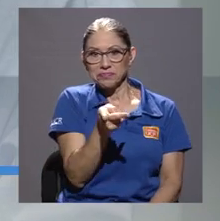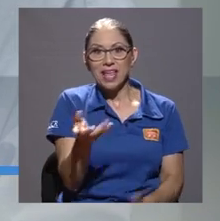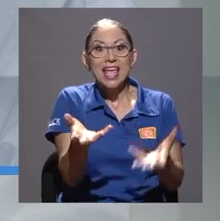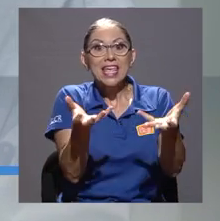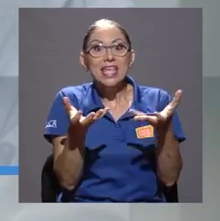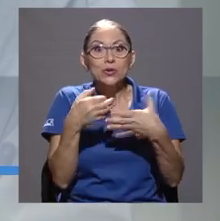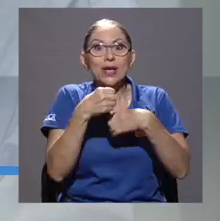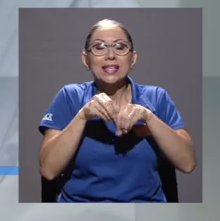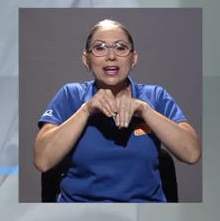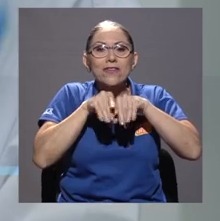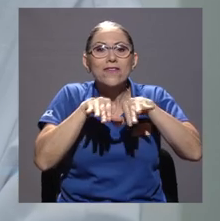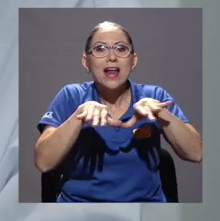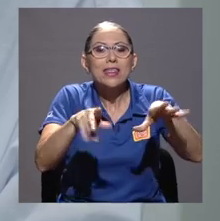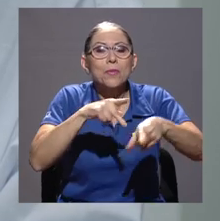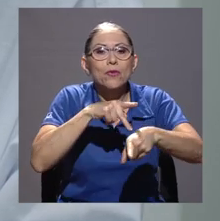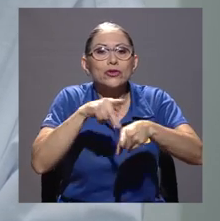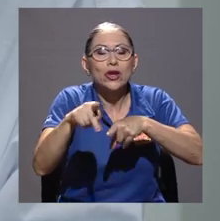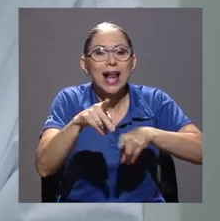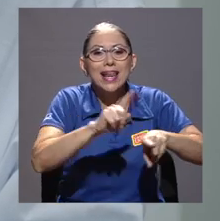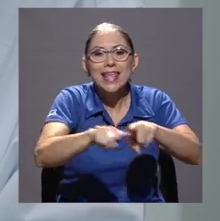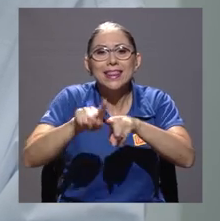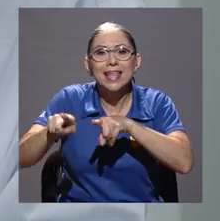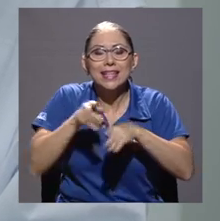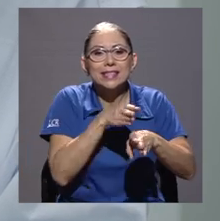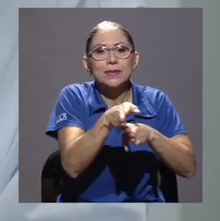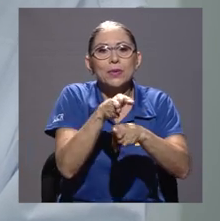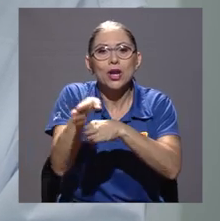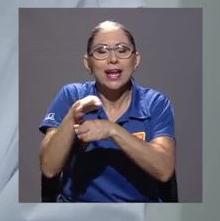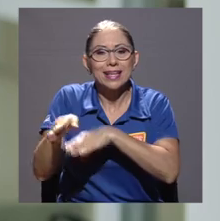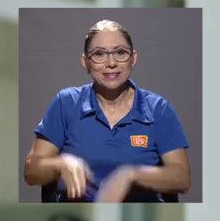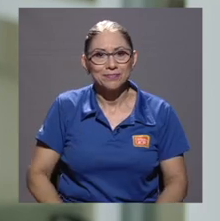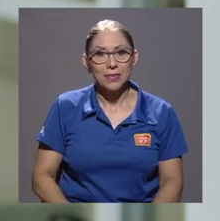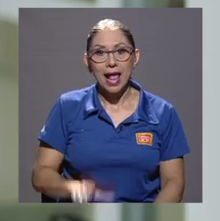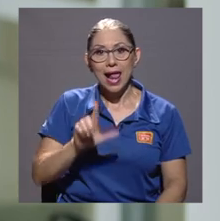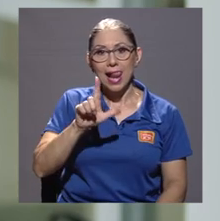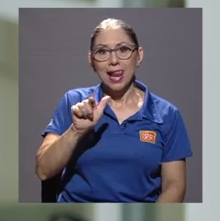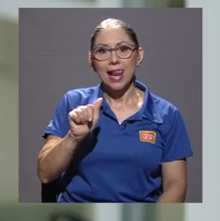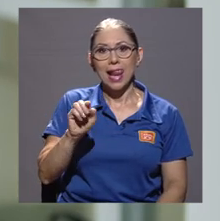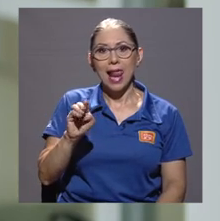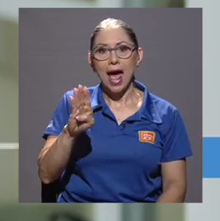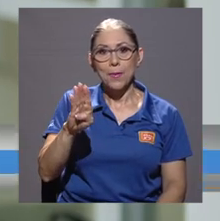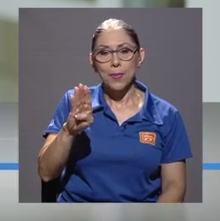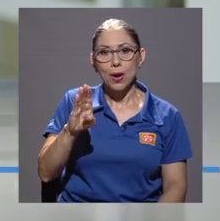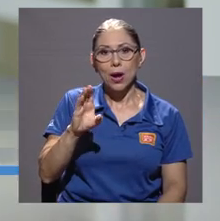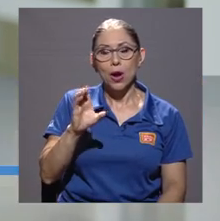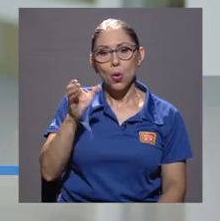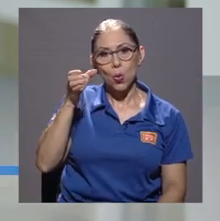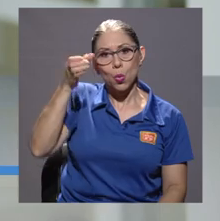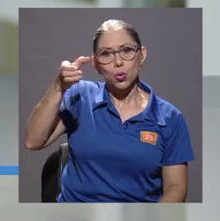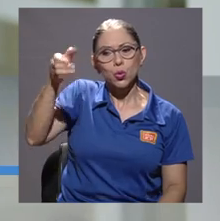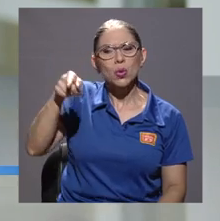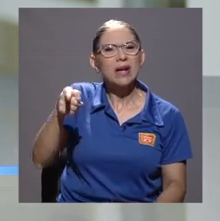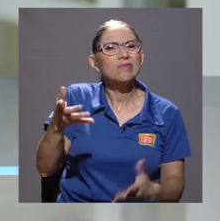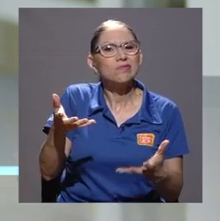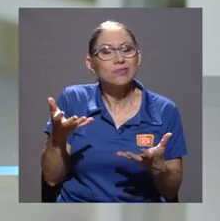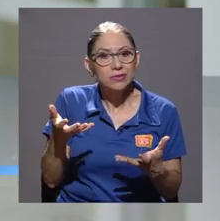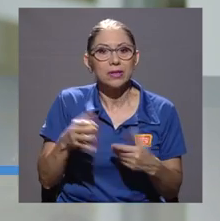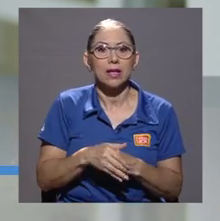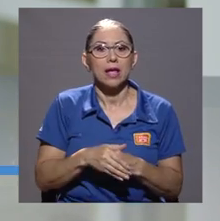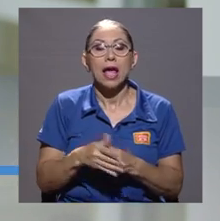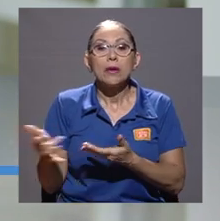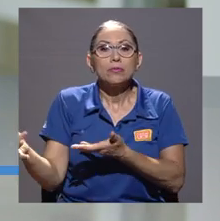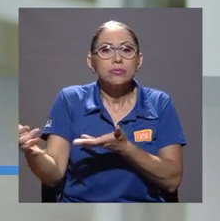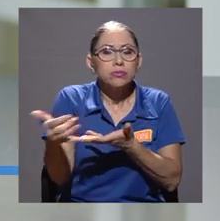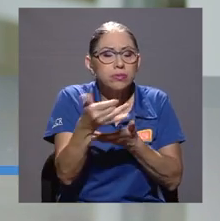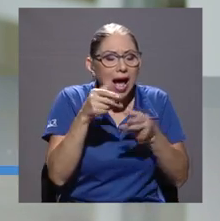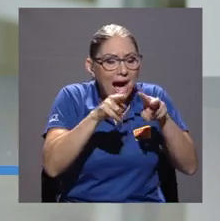consolidar una red profesional interdisciplinaria. La idea de LAF Cultura es aportar en el análisis de materiales de interés